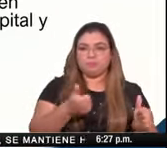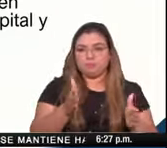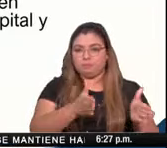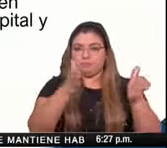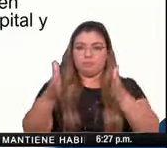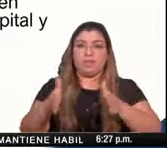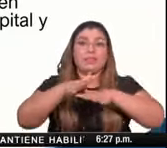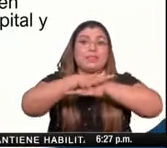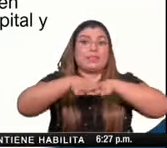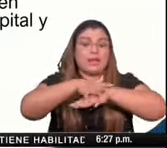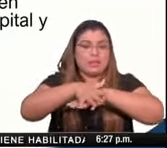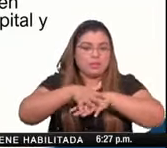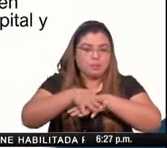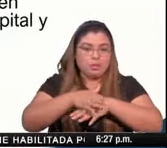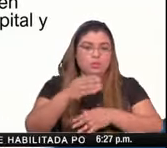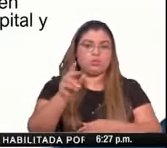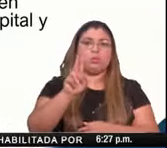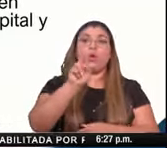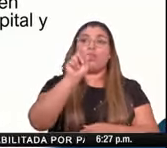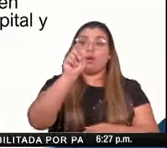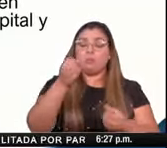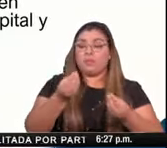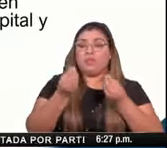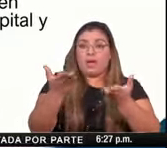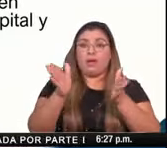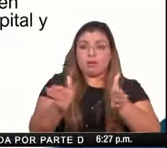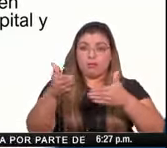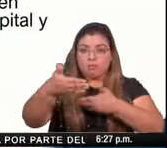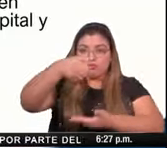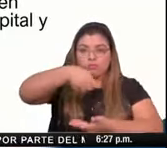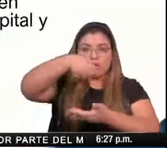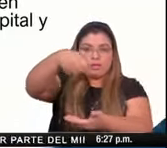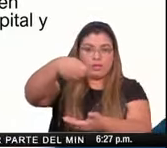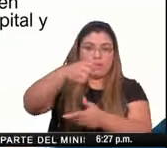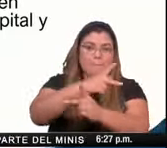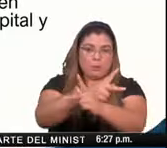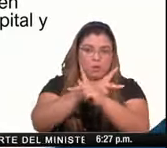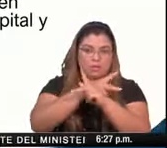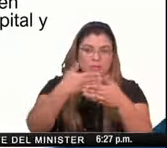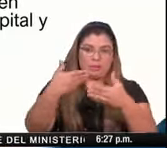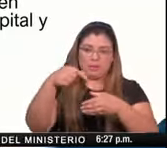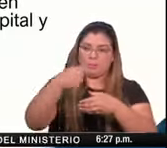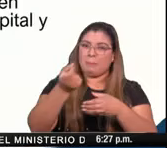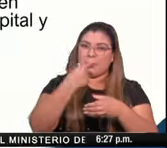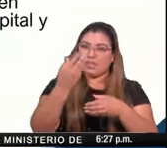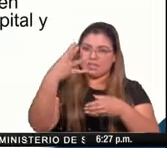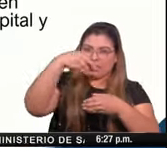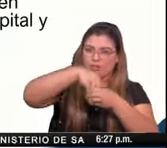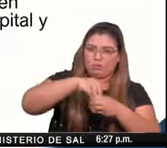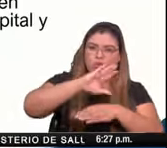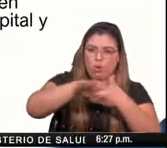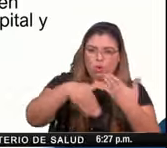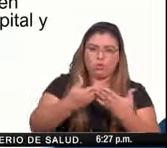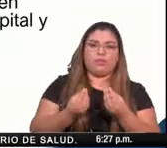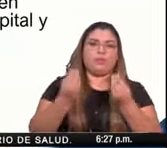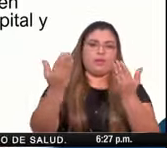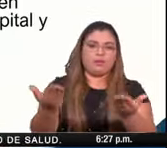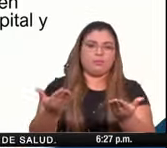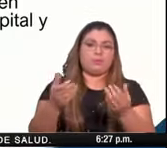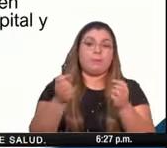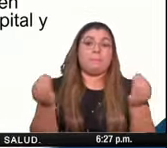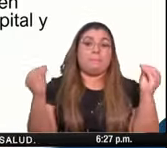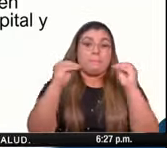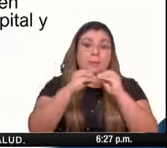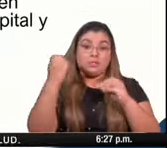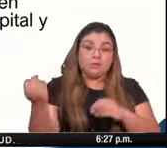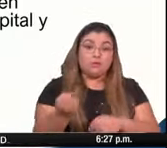los síntomas tempranos con el kit protégete panamá y sobre todo estamos actualizando las guías de tratamiento